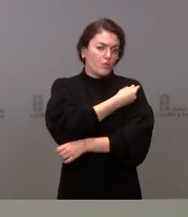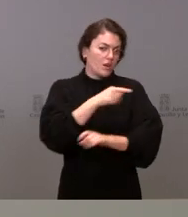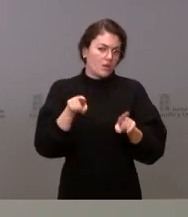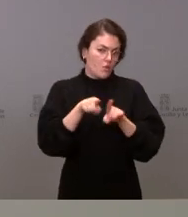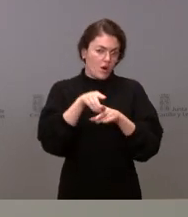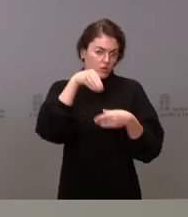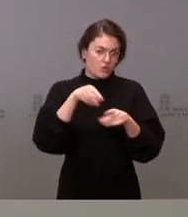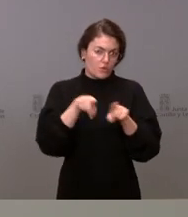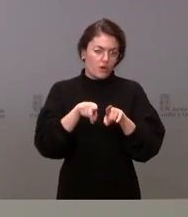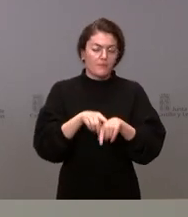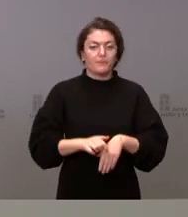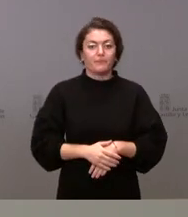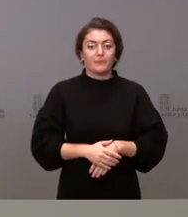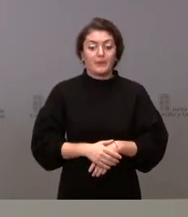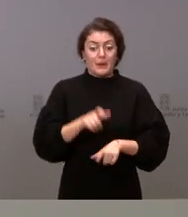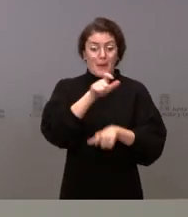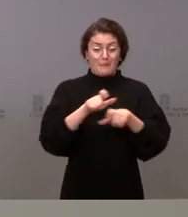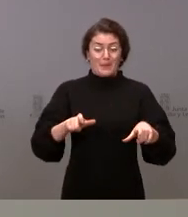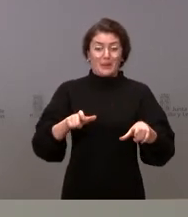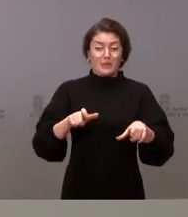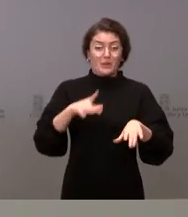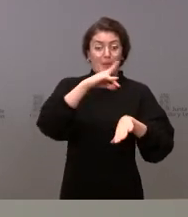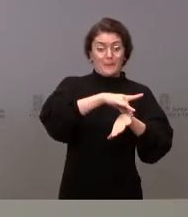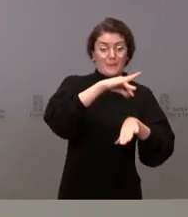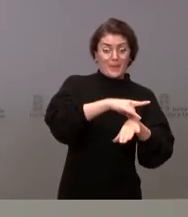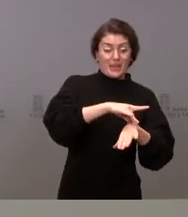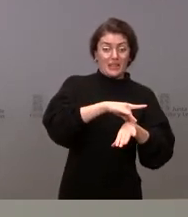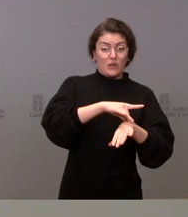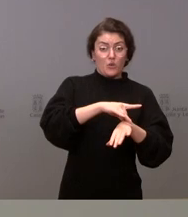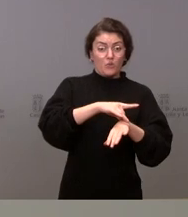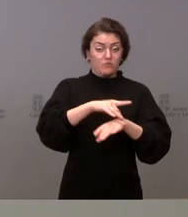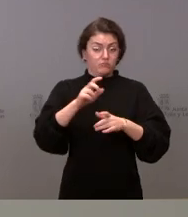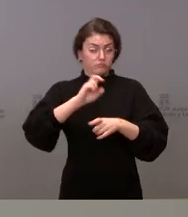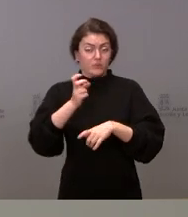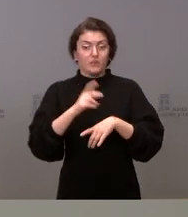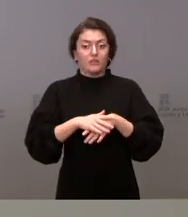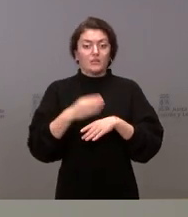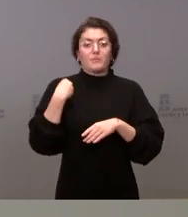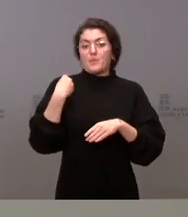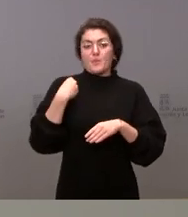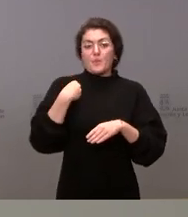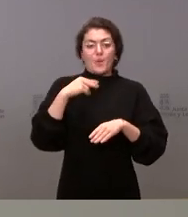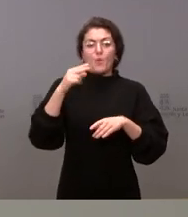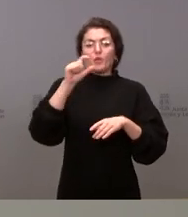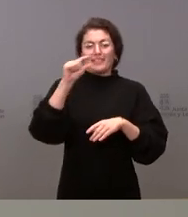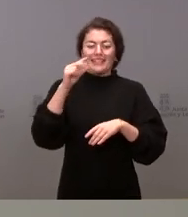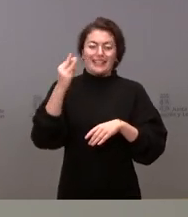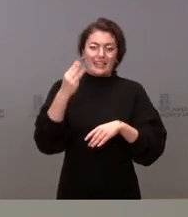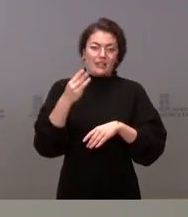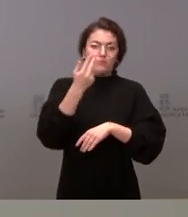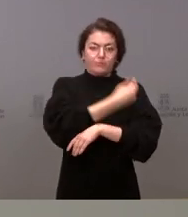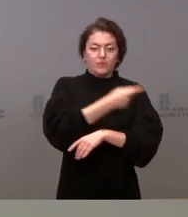El personal sanitario y sociosanitario, dosis de recuerdo a los seis meses de la última dosis de la prima vacunación. Personas internas en centros